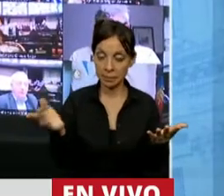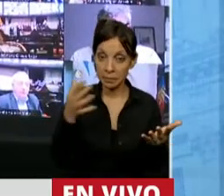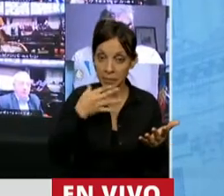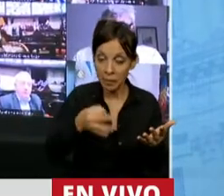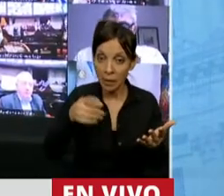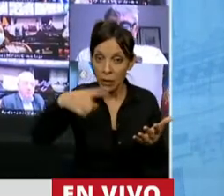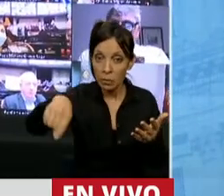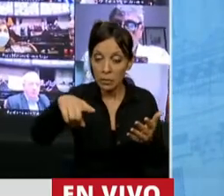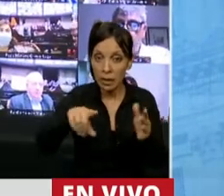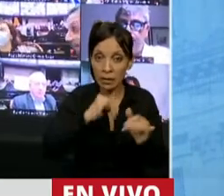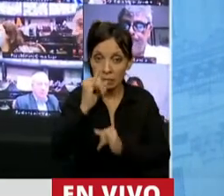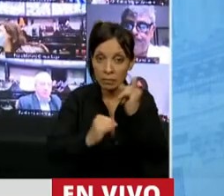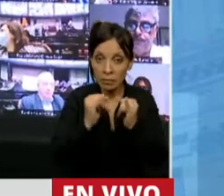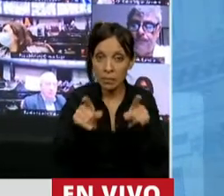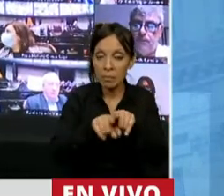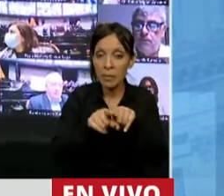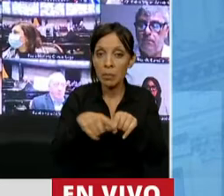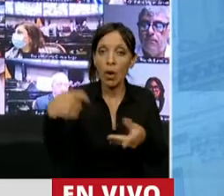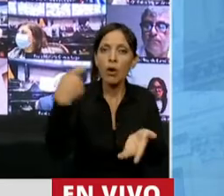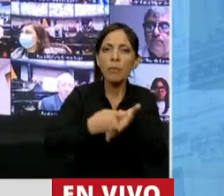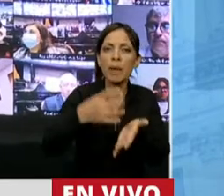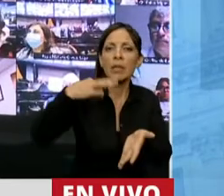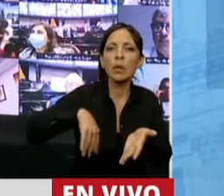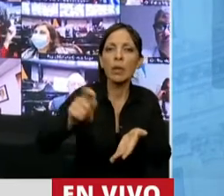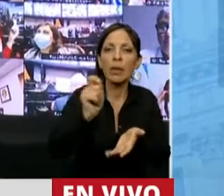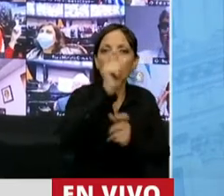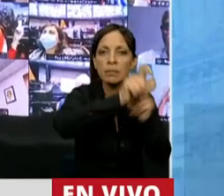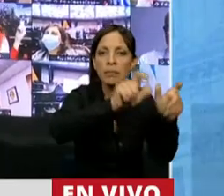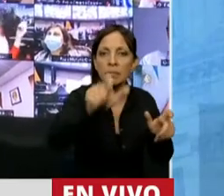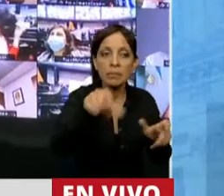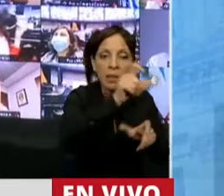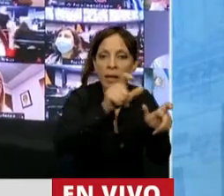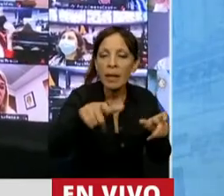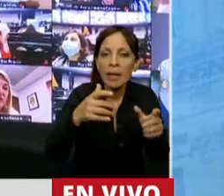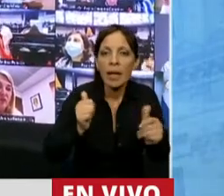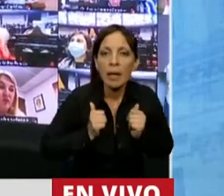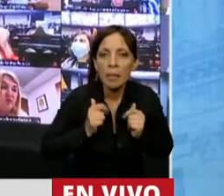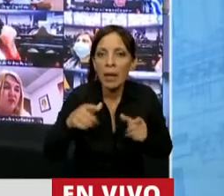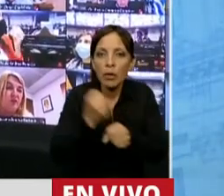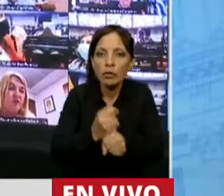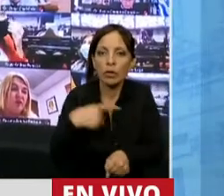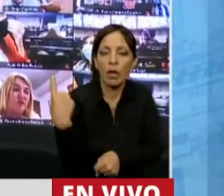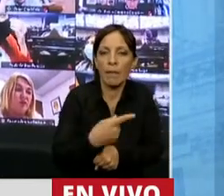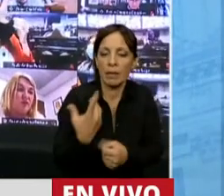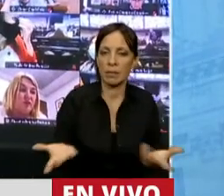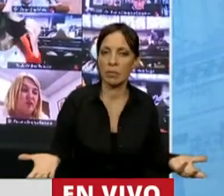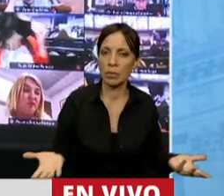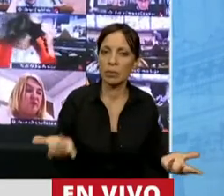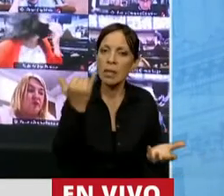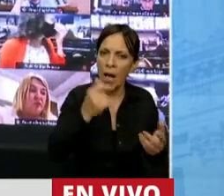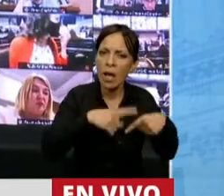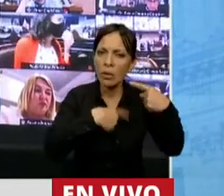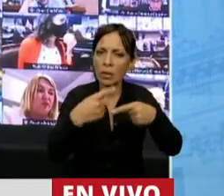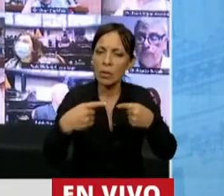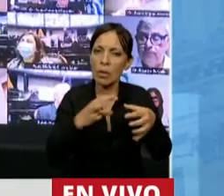muchas veces, nos están pagando el sueldo los ciudadanos y están esperando que estemos legislando esta noche y hay continuidad en los